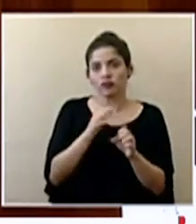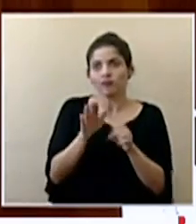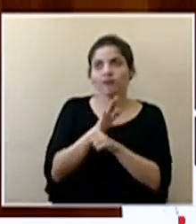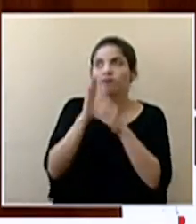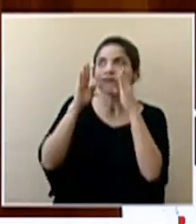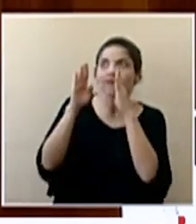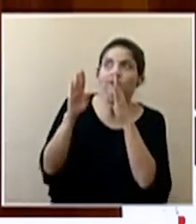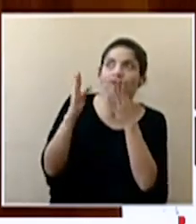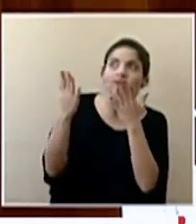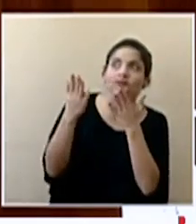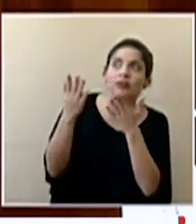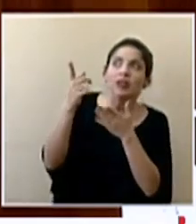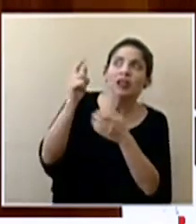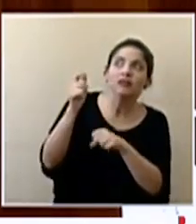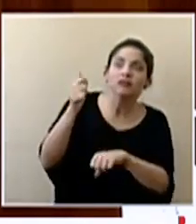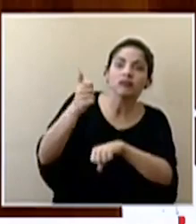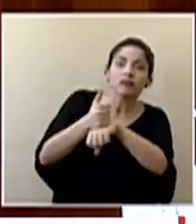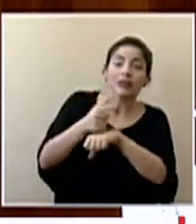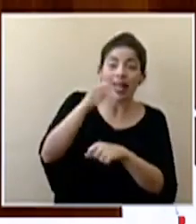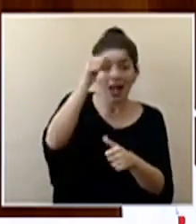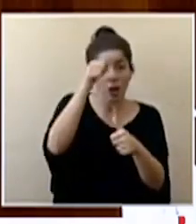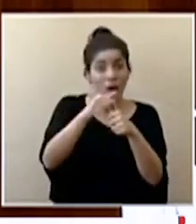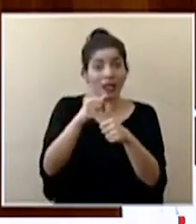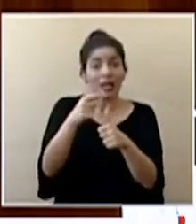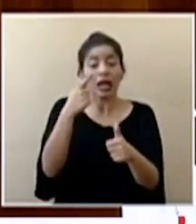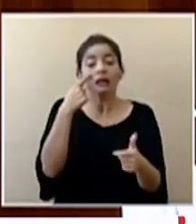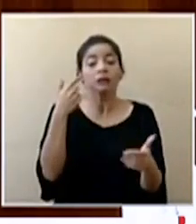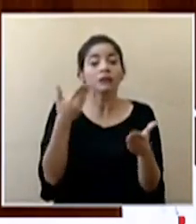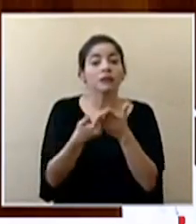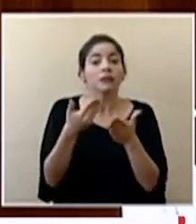atentos a lo que se establezca recordemos que la evidencia